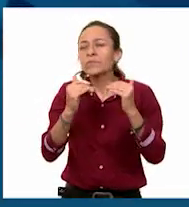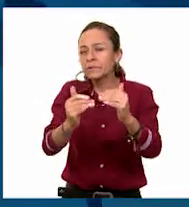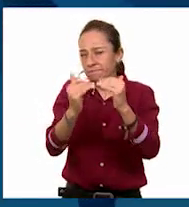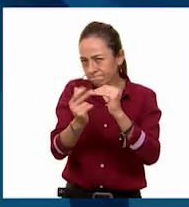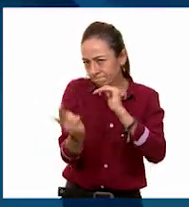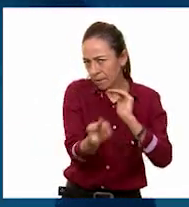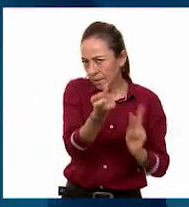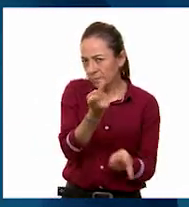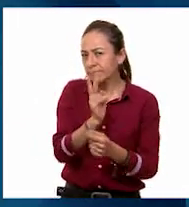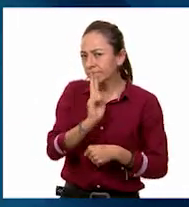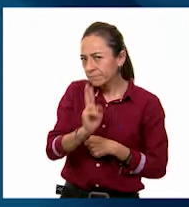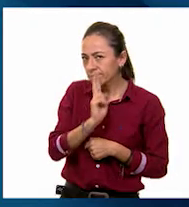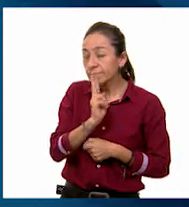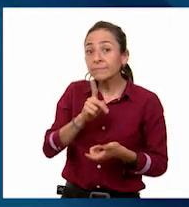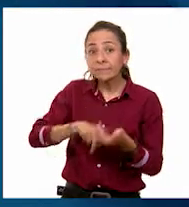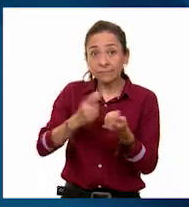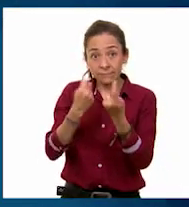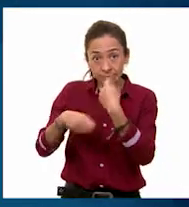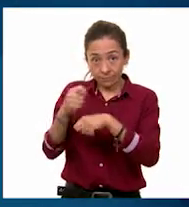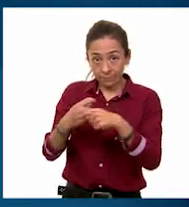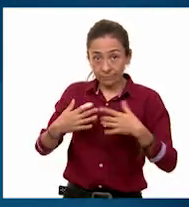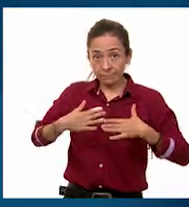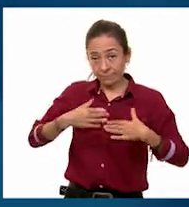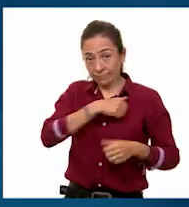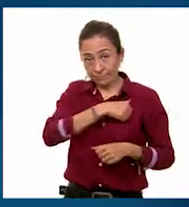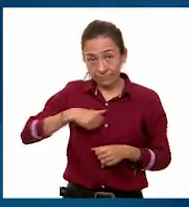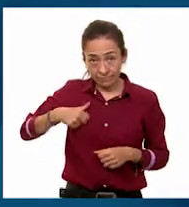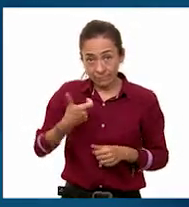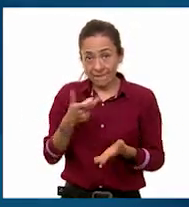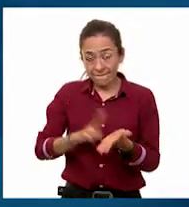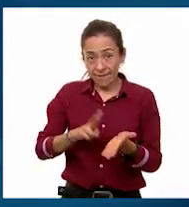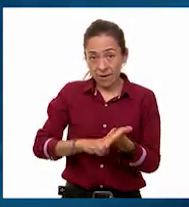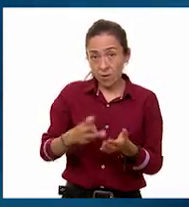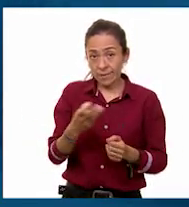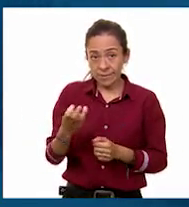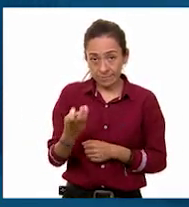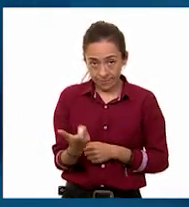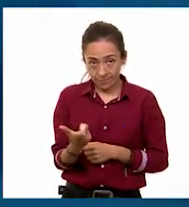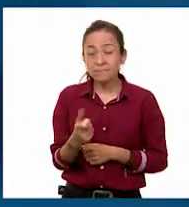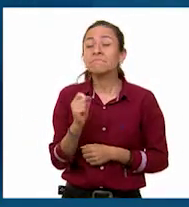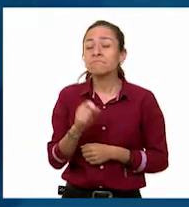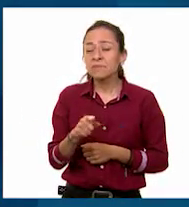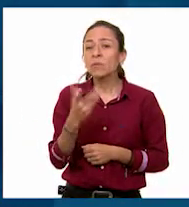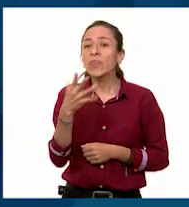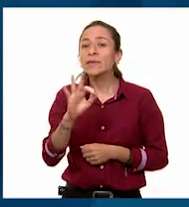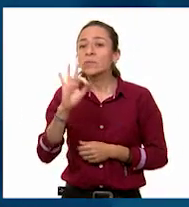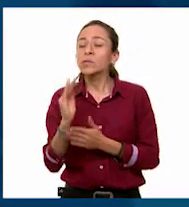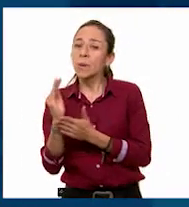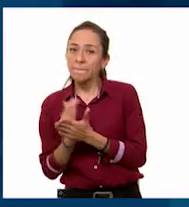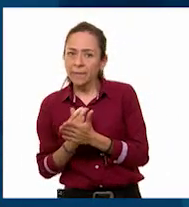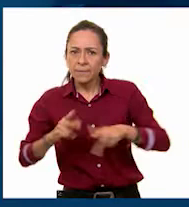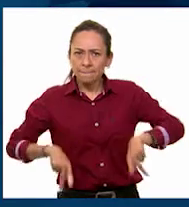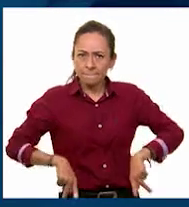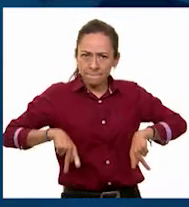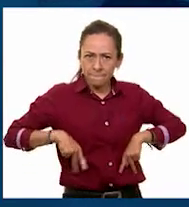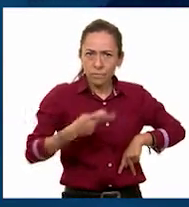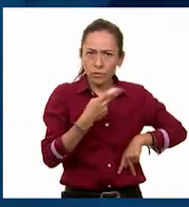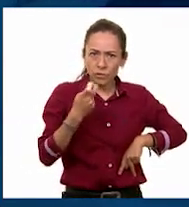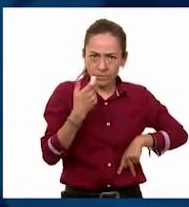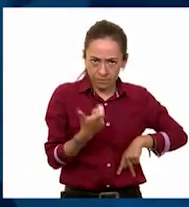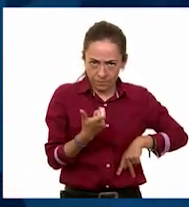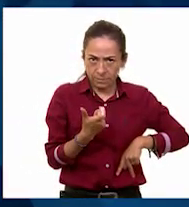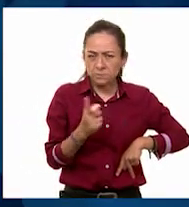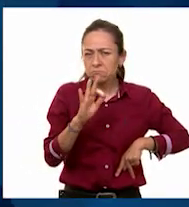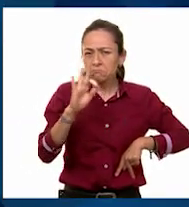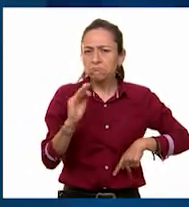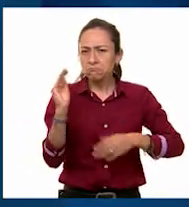tienda está una playera que cuesta 300 pesos y tiene un descuento del 10%, un pantalón que vale 200 pesos y tiene un